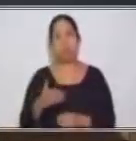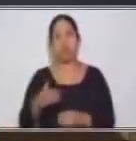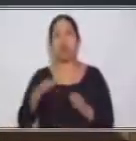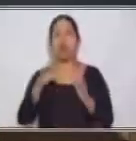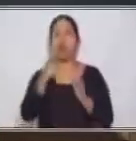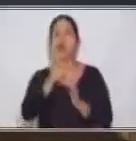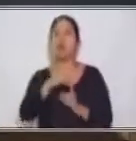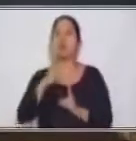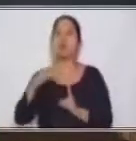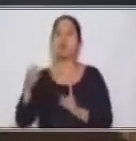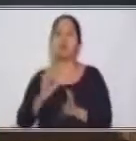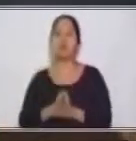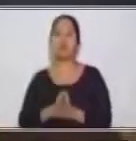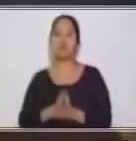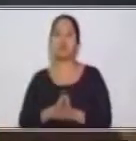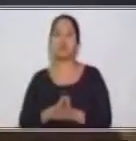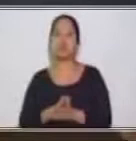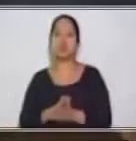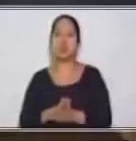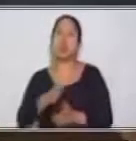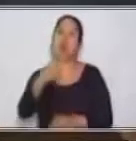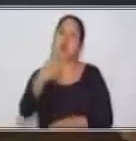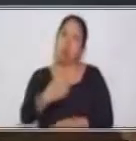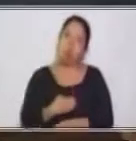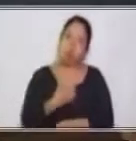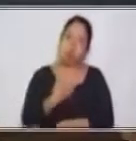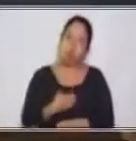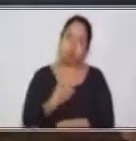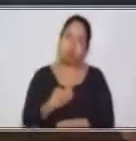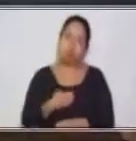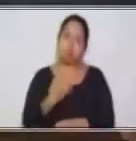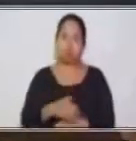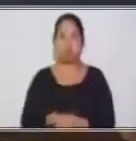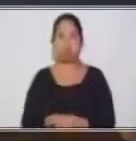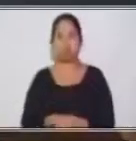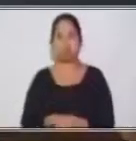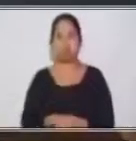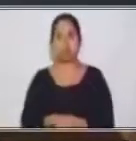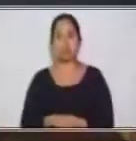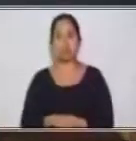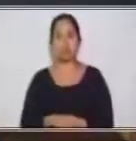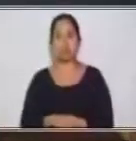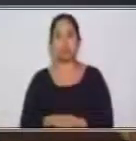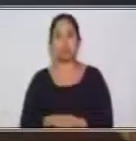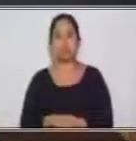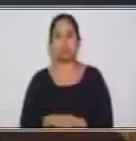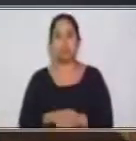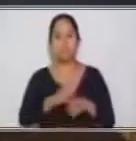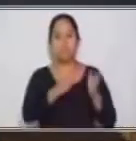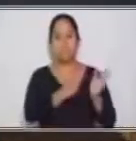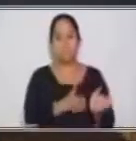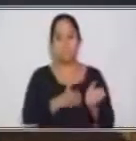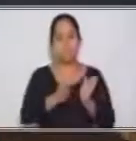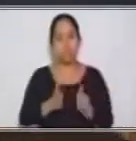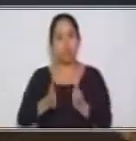Los docentes planifican